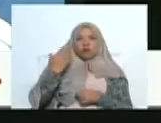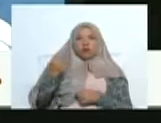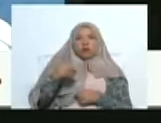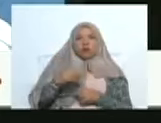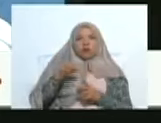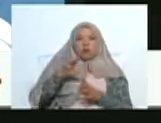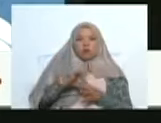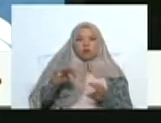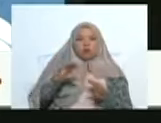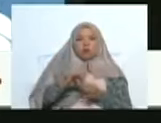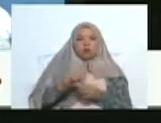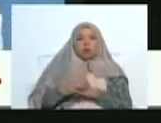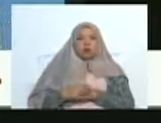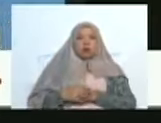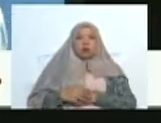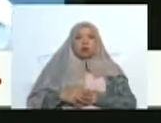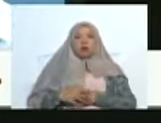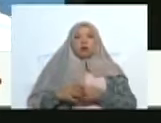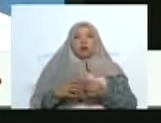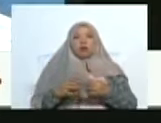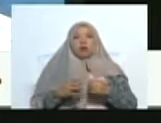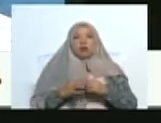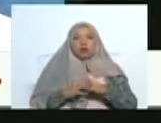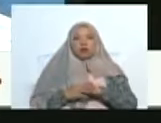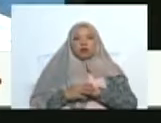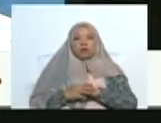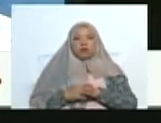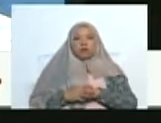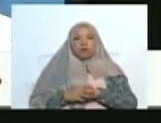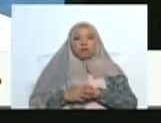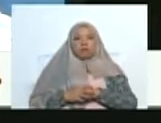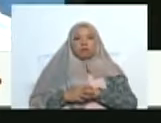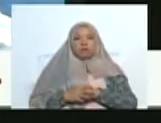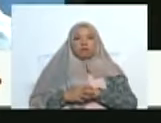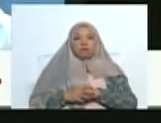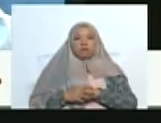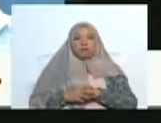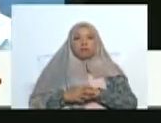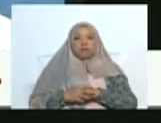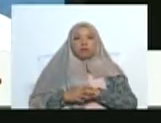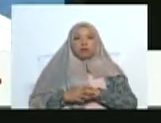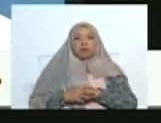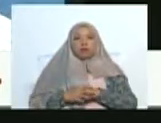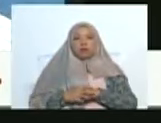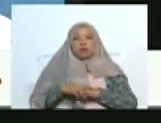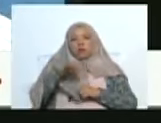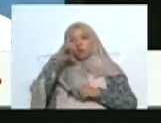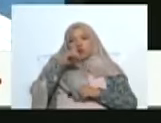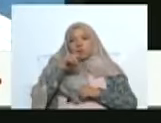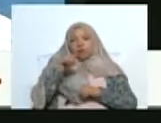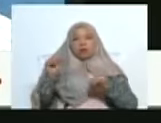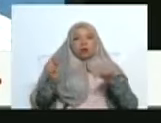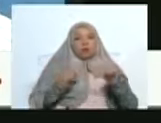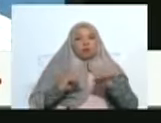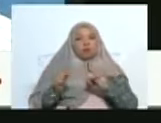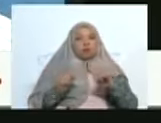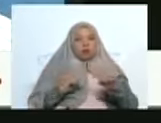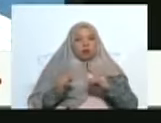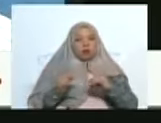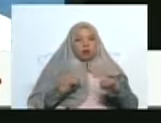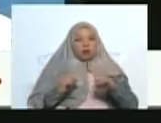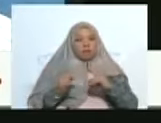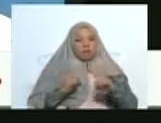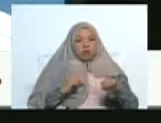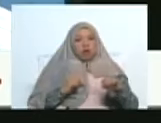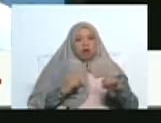religioso también, todo lo que han sido los festivales, el Mostacho Fest que movilizó miles y miles de